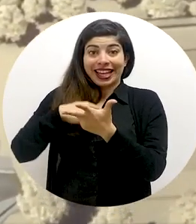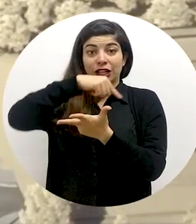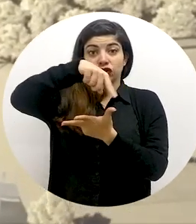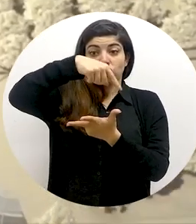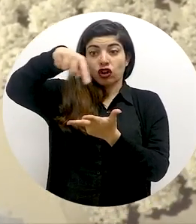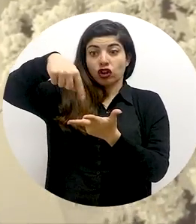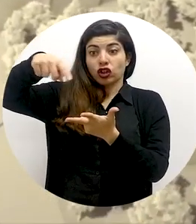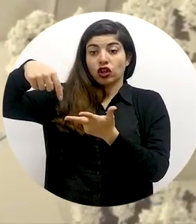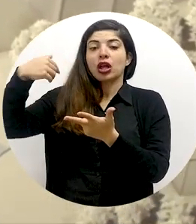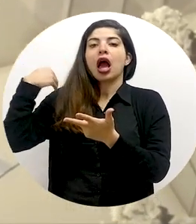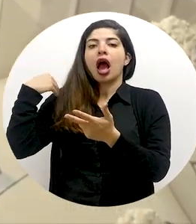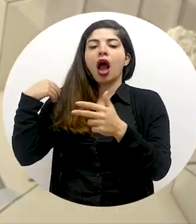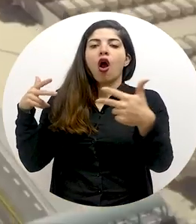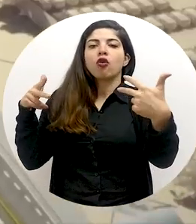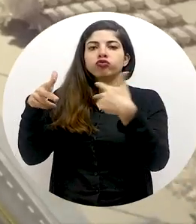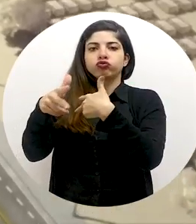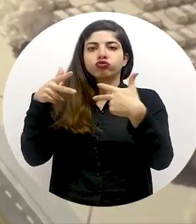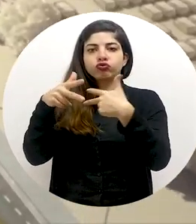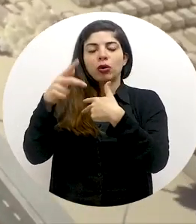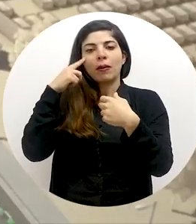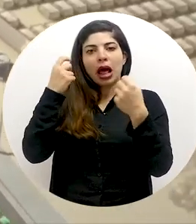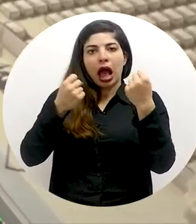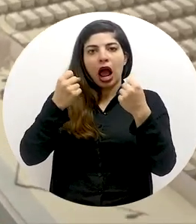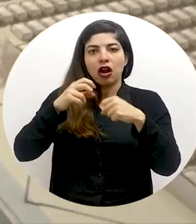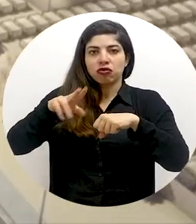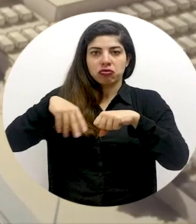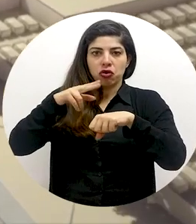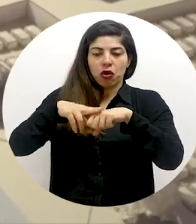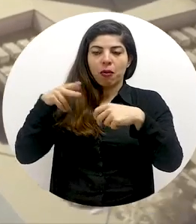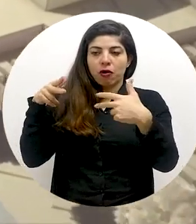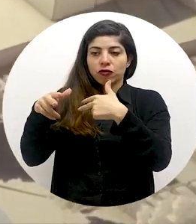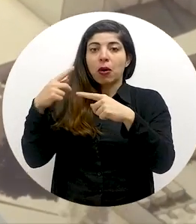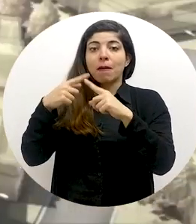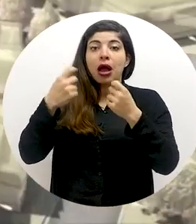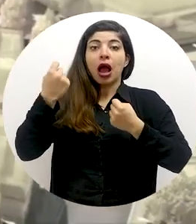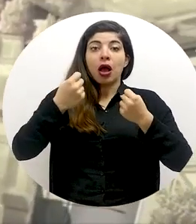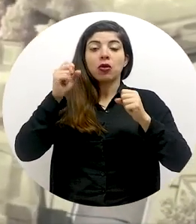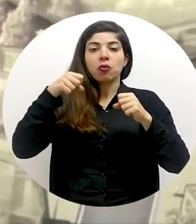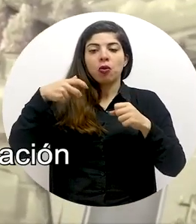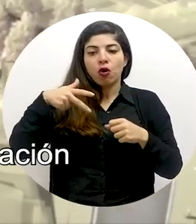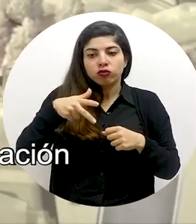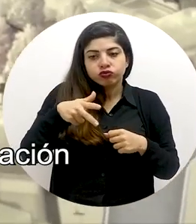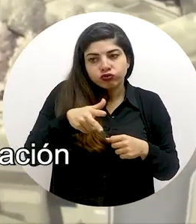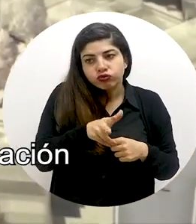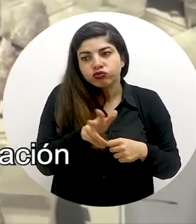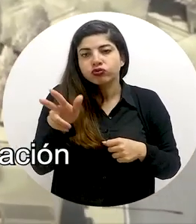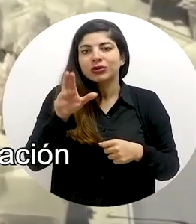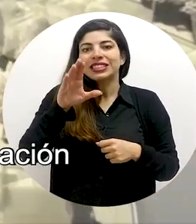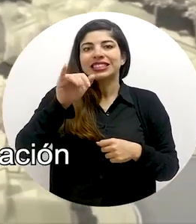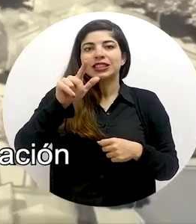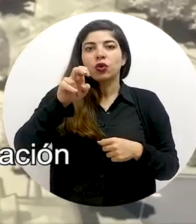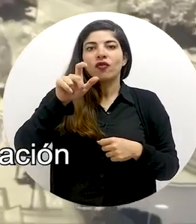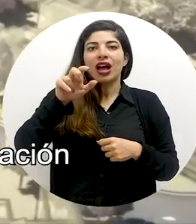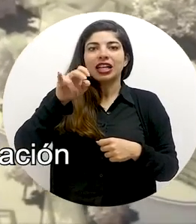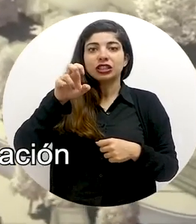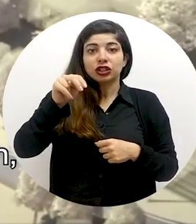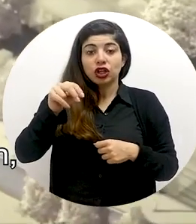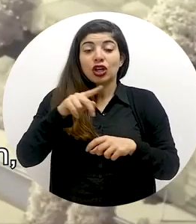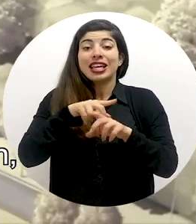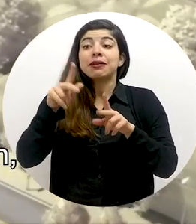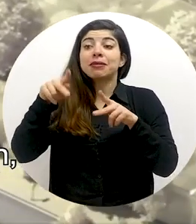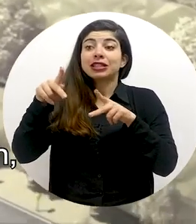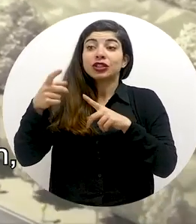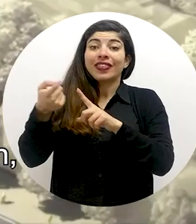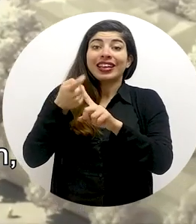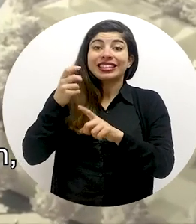rotondas se dejarán vías a ambos lados para que circule el tráfico local y para que los conductores puedan entrar a la carretera de circunvalación